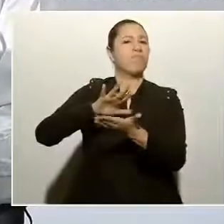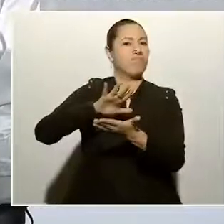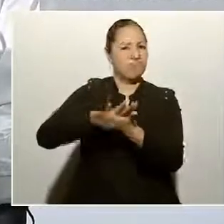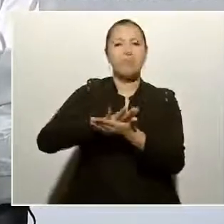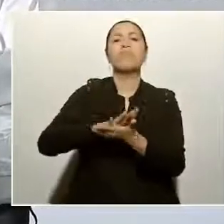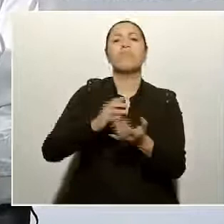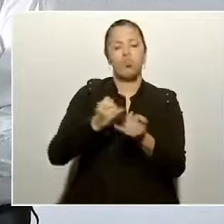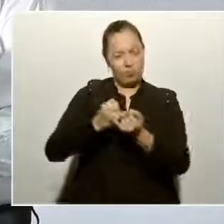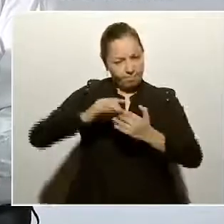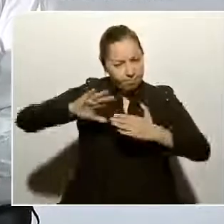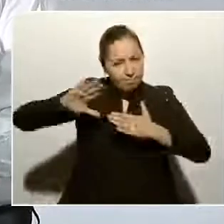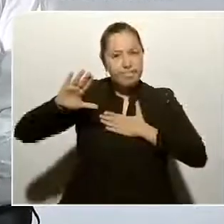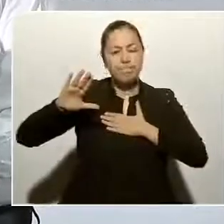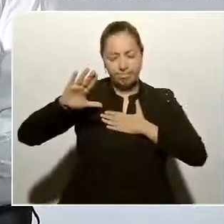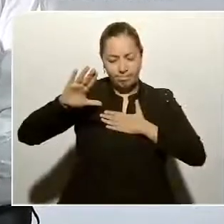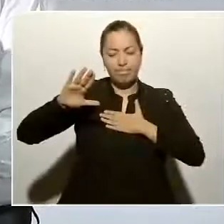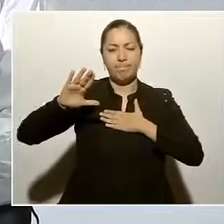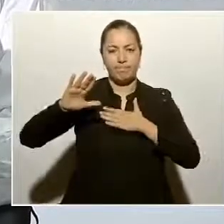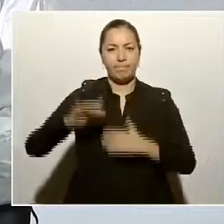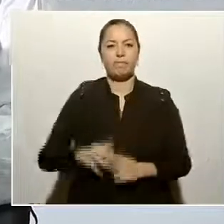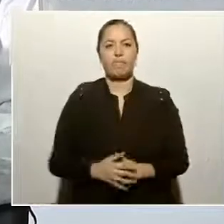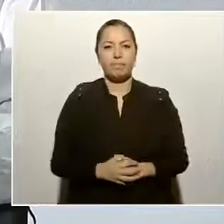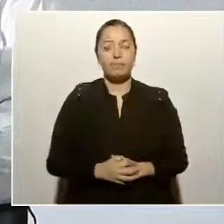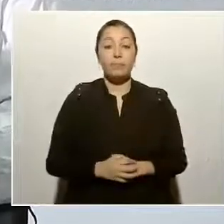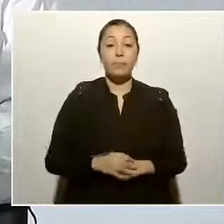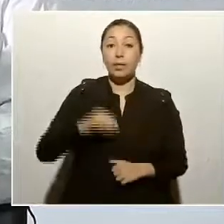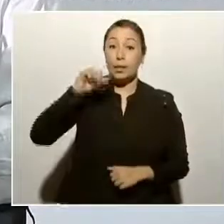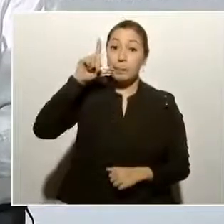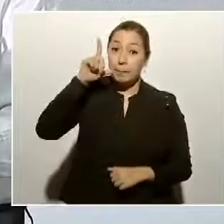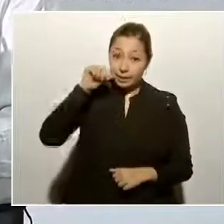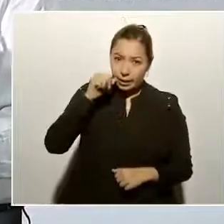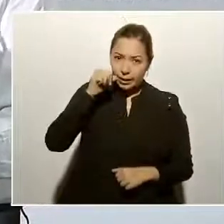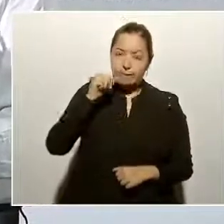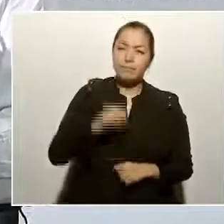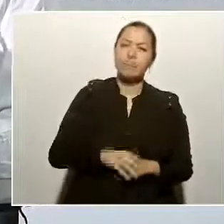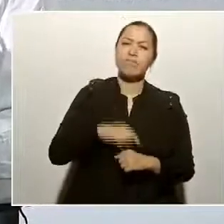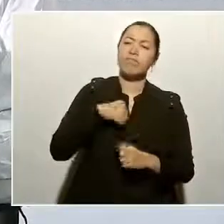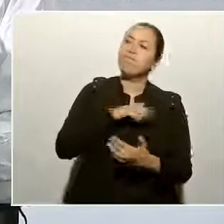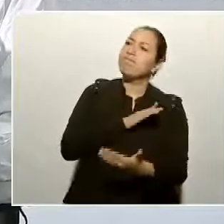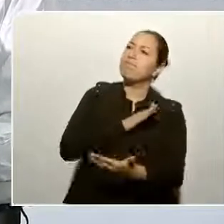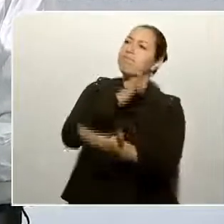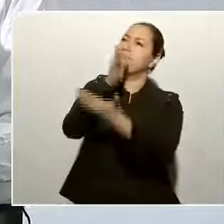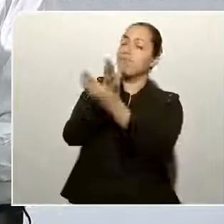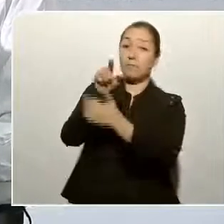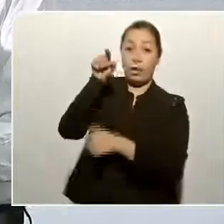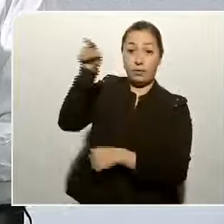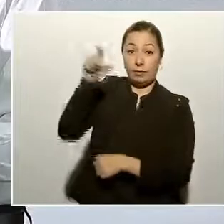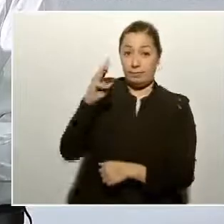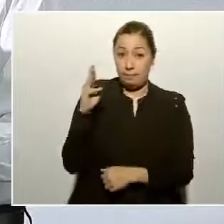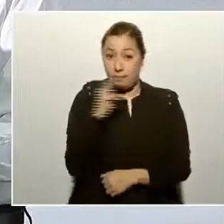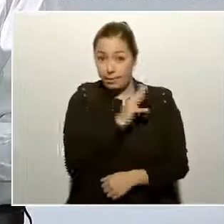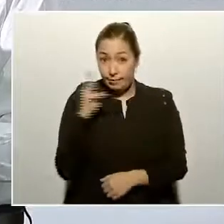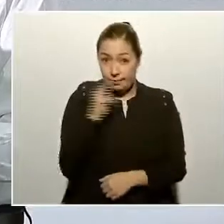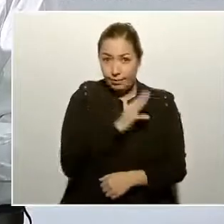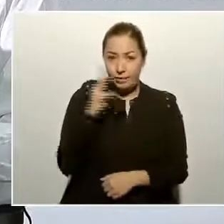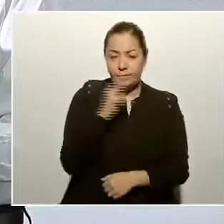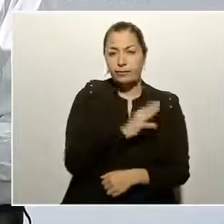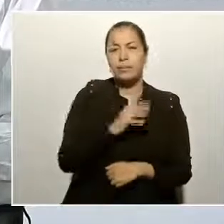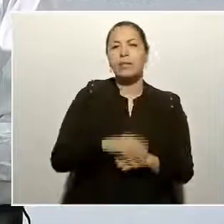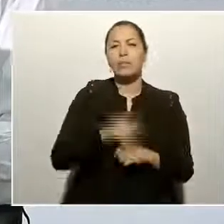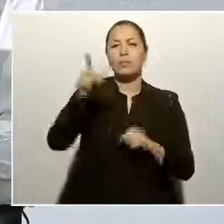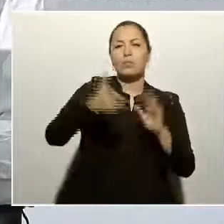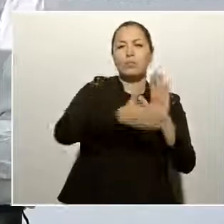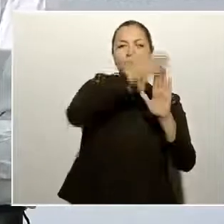tenemos. Mañana vamos a inaugurar en Mazatlán obras